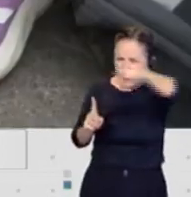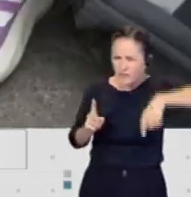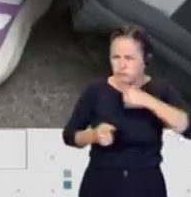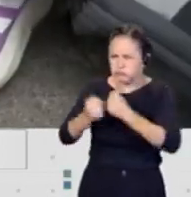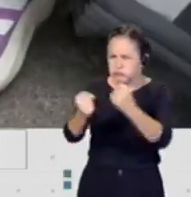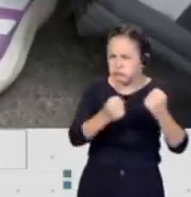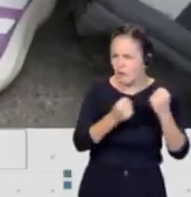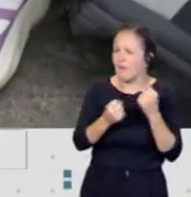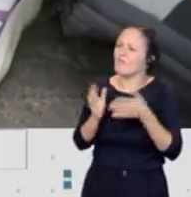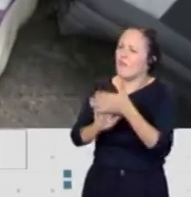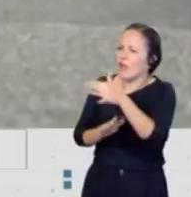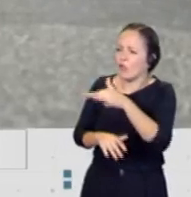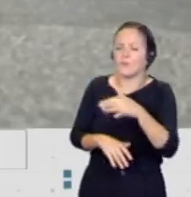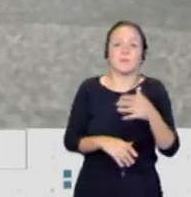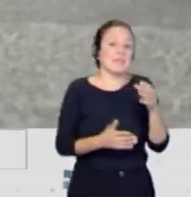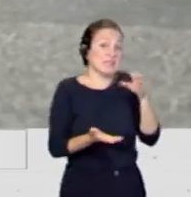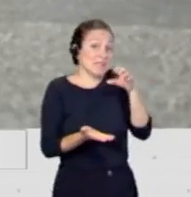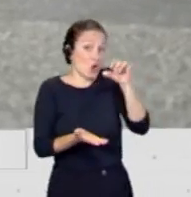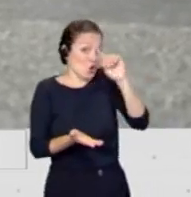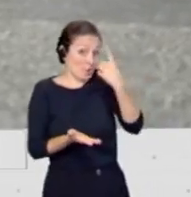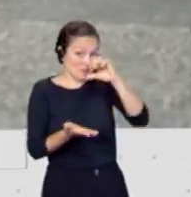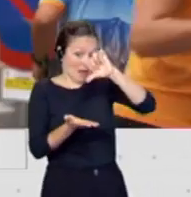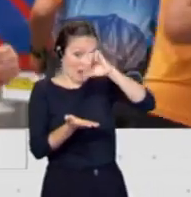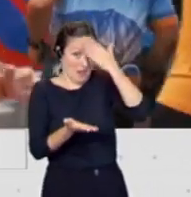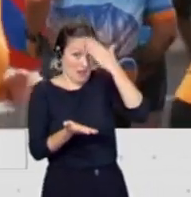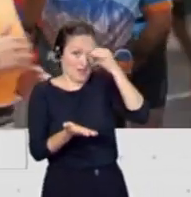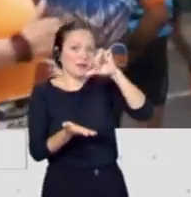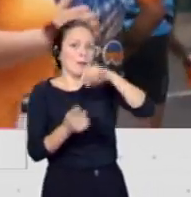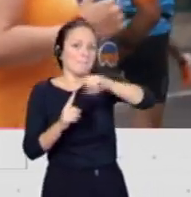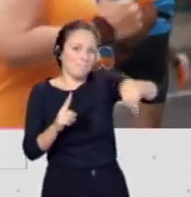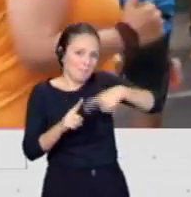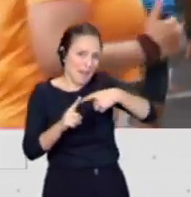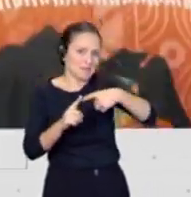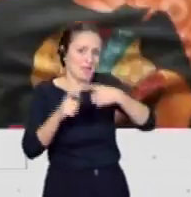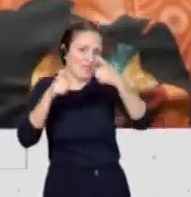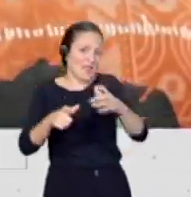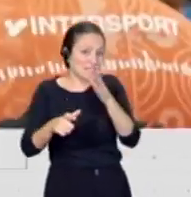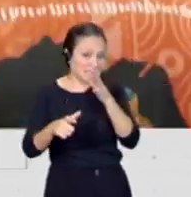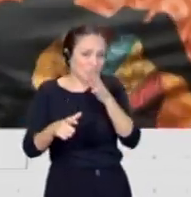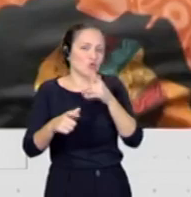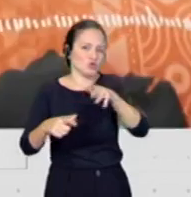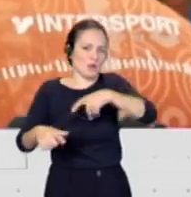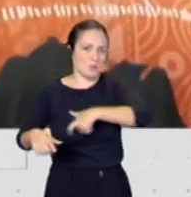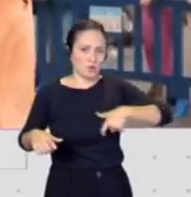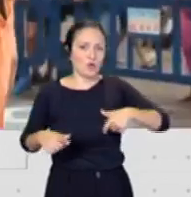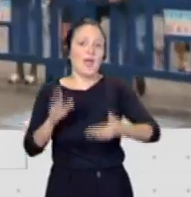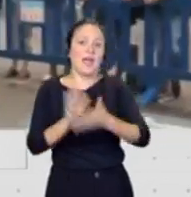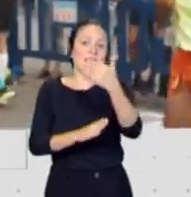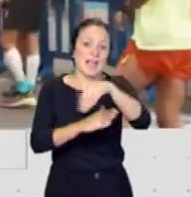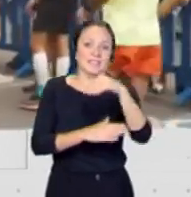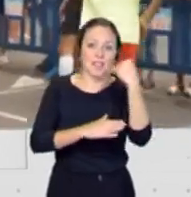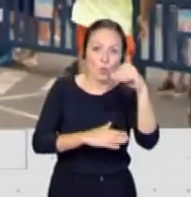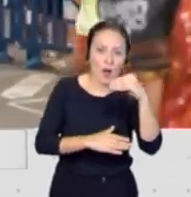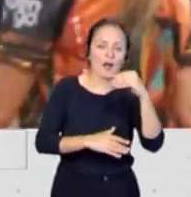corredores. Tenemos el centro de todo en la Plaza del Charco, sea, el sitio emblemático de la ciudad portuense, saldremos, Calle San Juan, Agustín de Betancur,